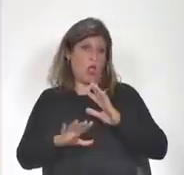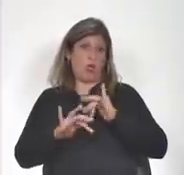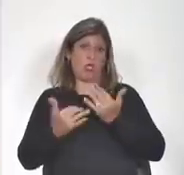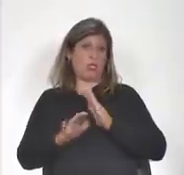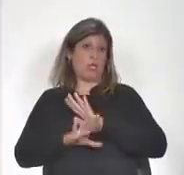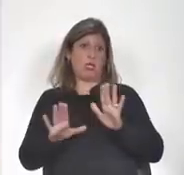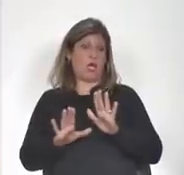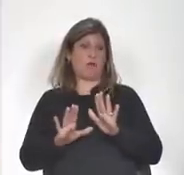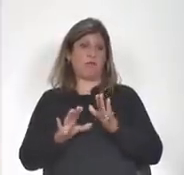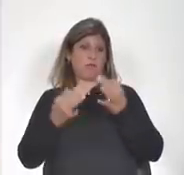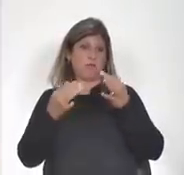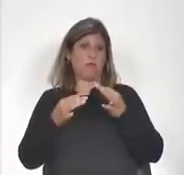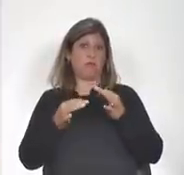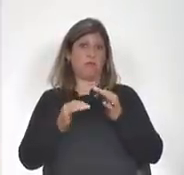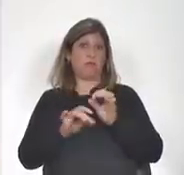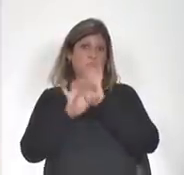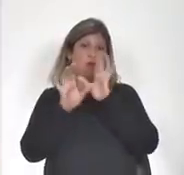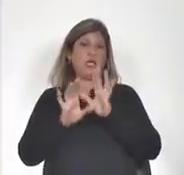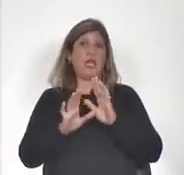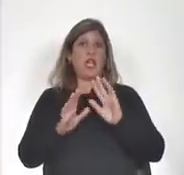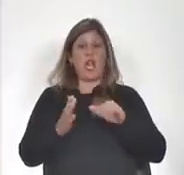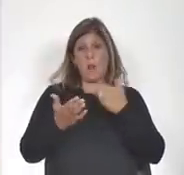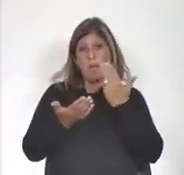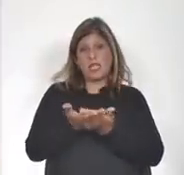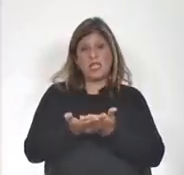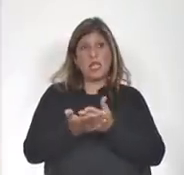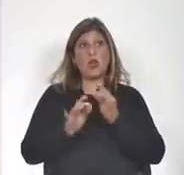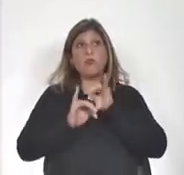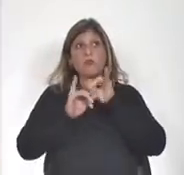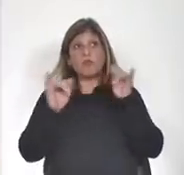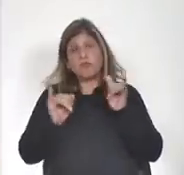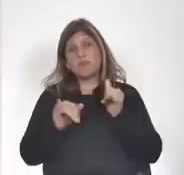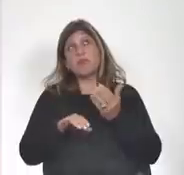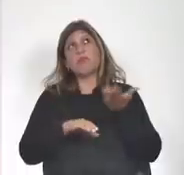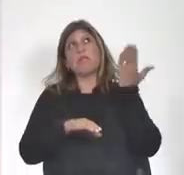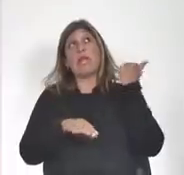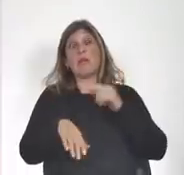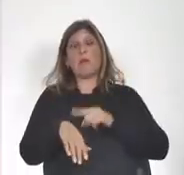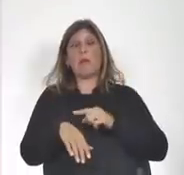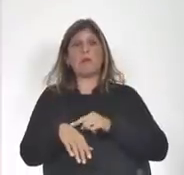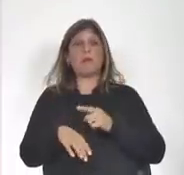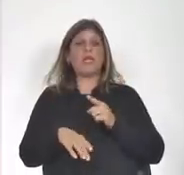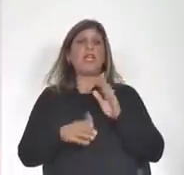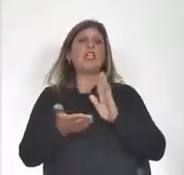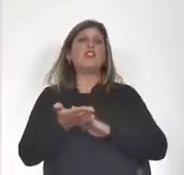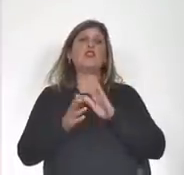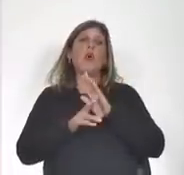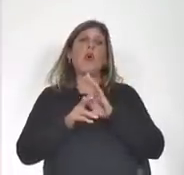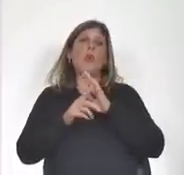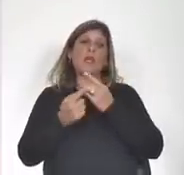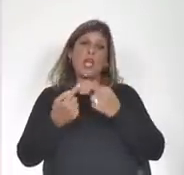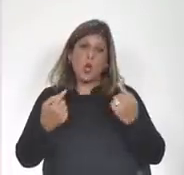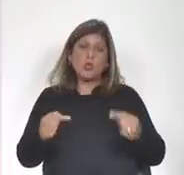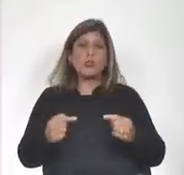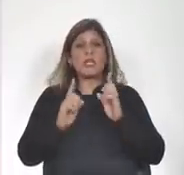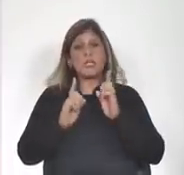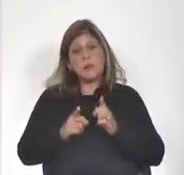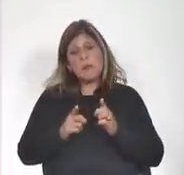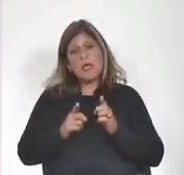de hecho hemos hecho planteos públicos hace tiempo y sobre cosas que también vamos a poder